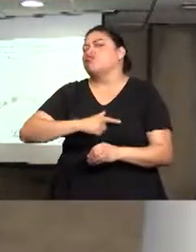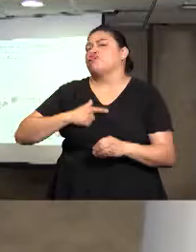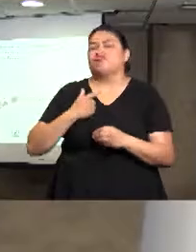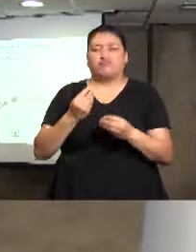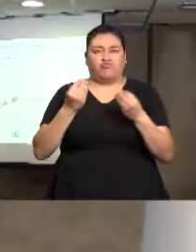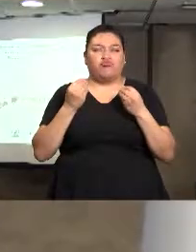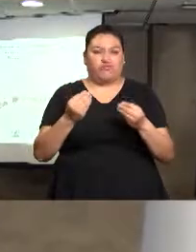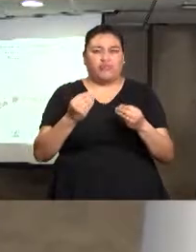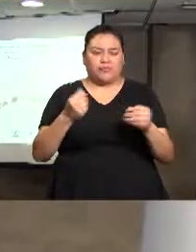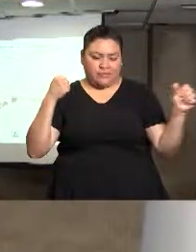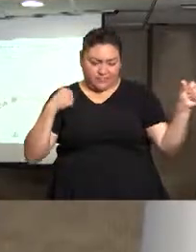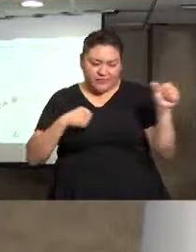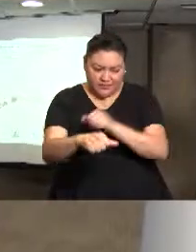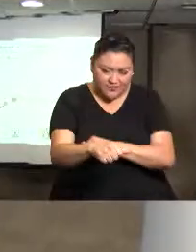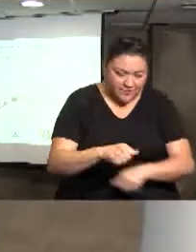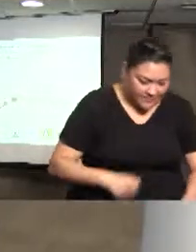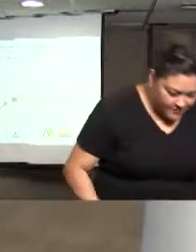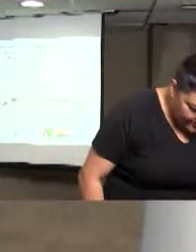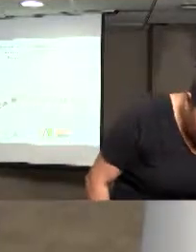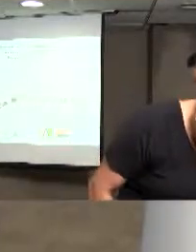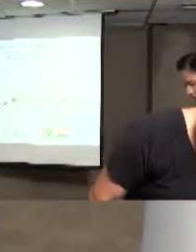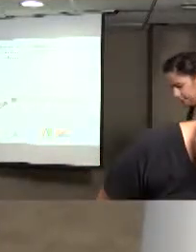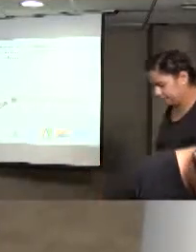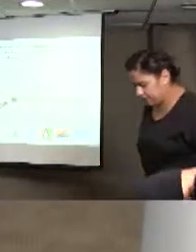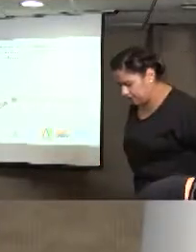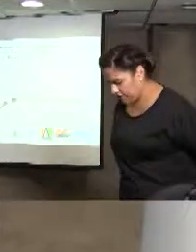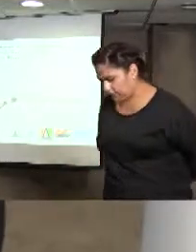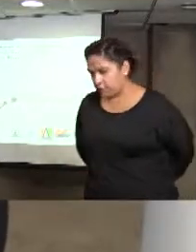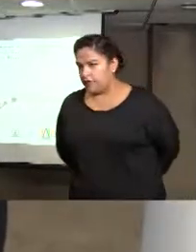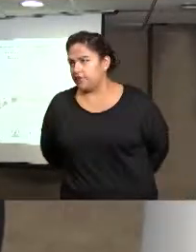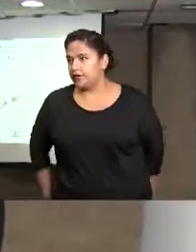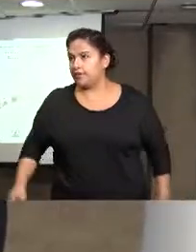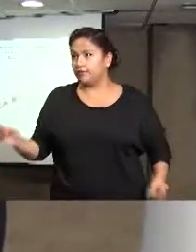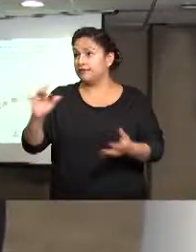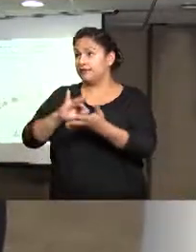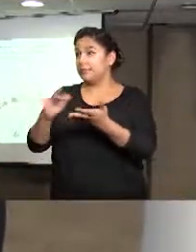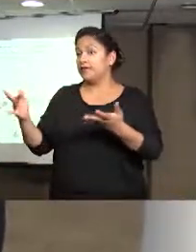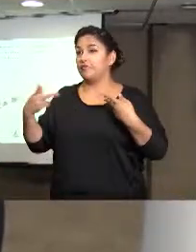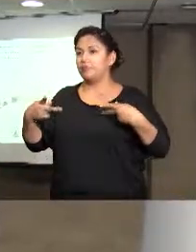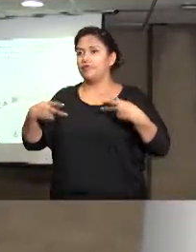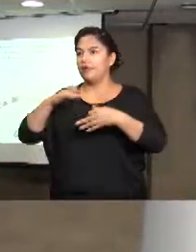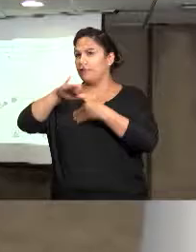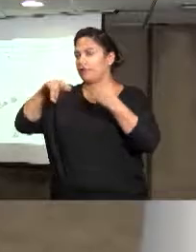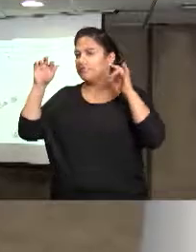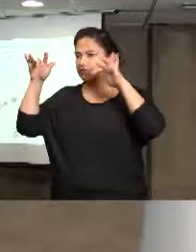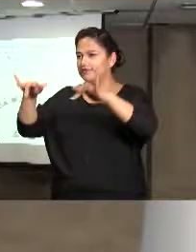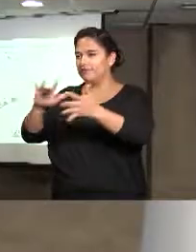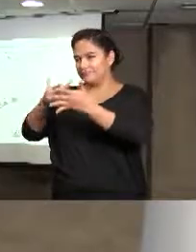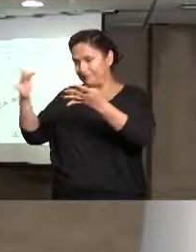se sumen y que no tengamos los problemas que estamos teniendo aquí en México, muchísimas gracias a todos los los están acá.